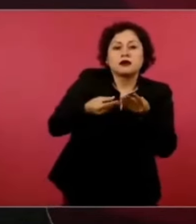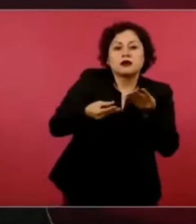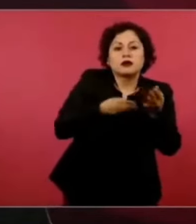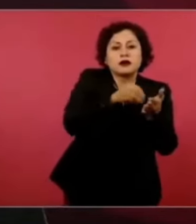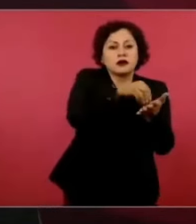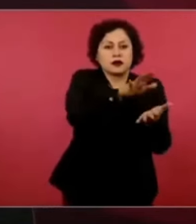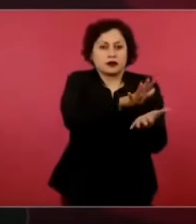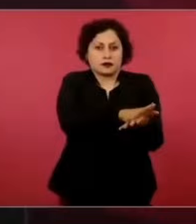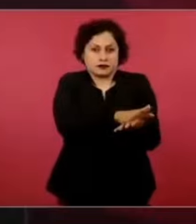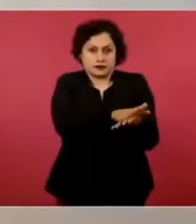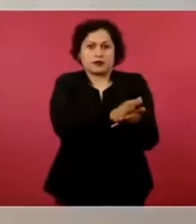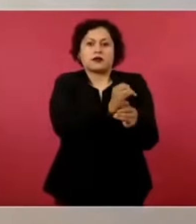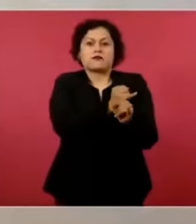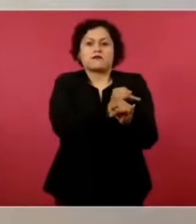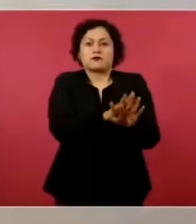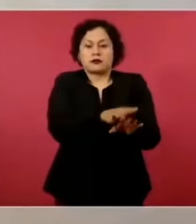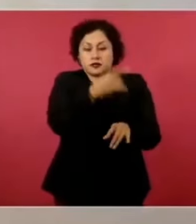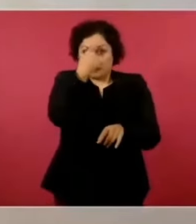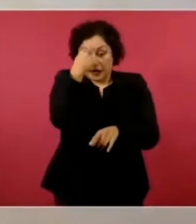son para la UIF,